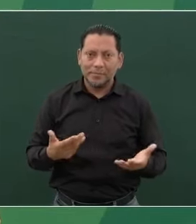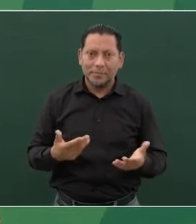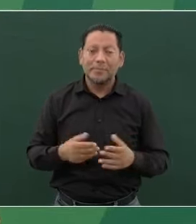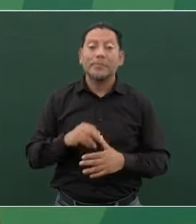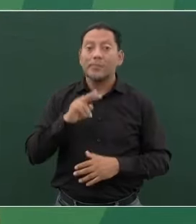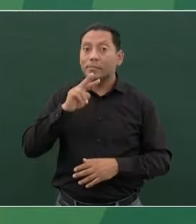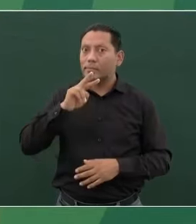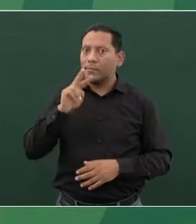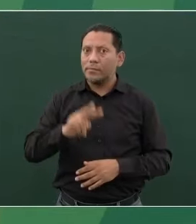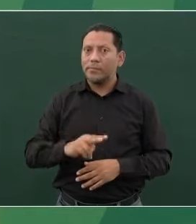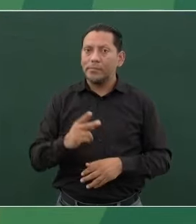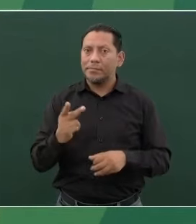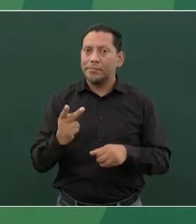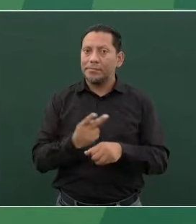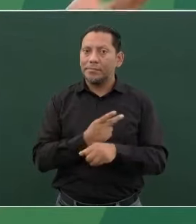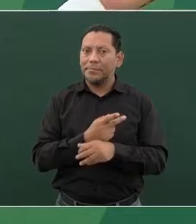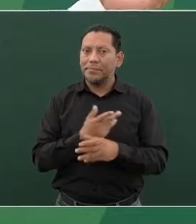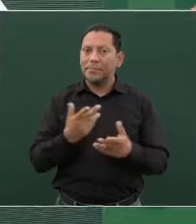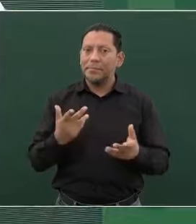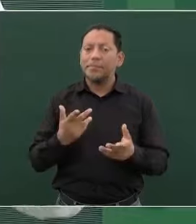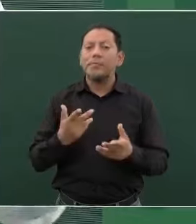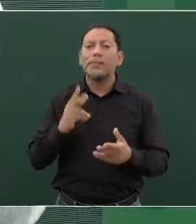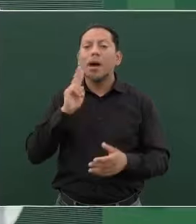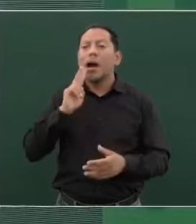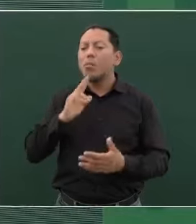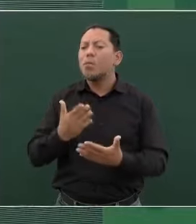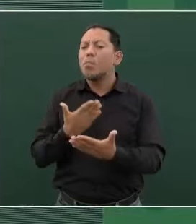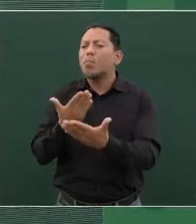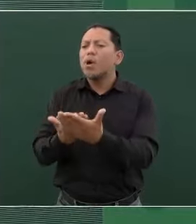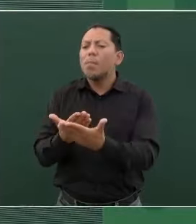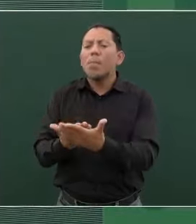crees?, ¿dónde están las pruebas?